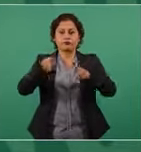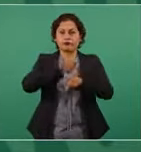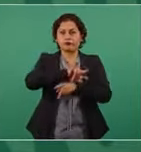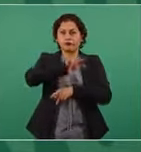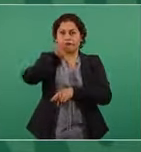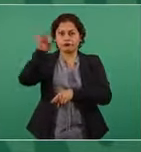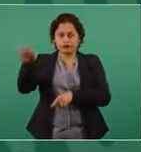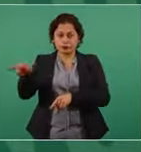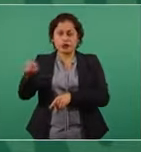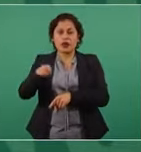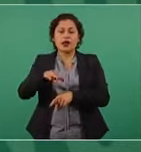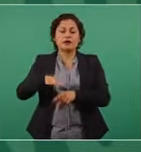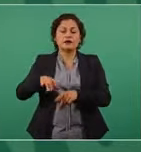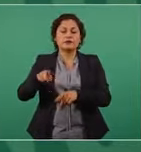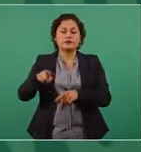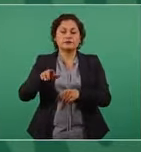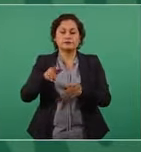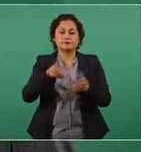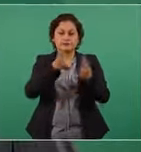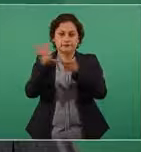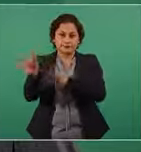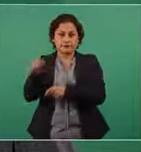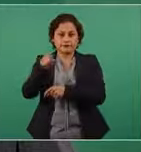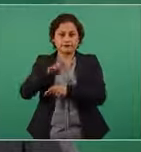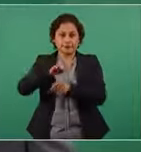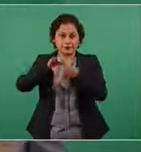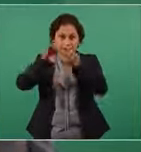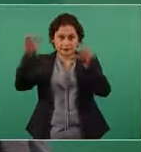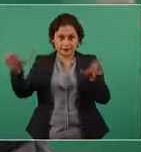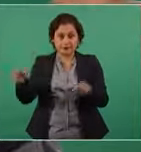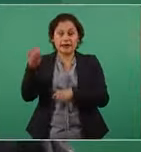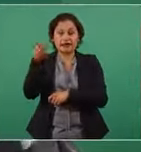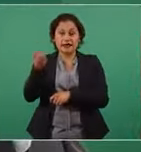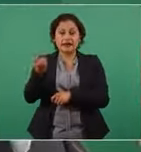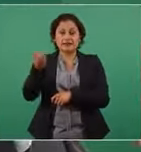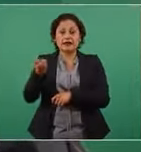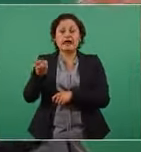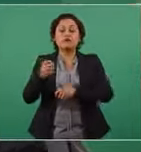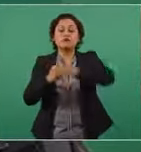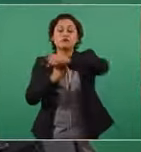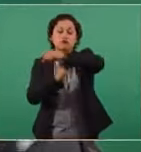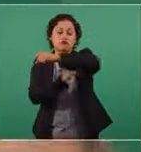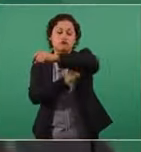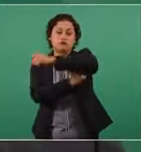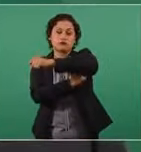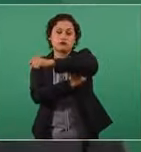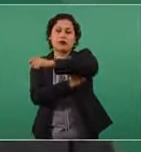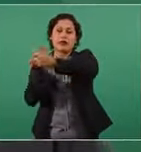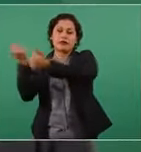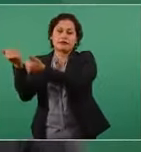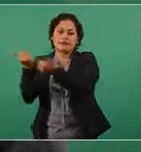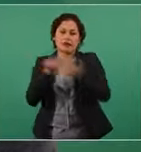prefabricadas, hay una planta para prefabricar,